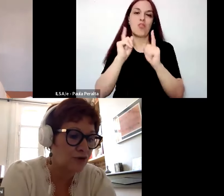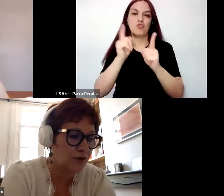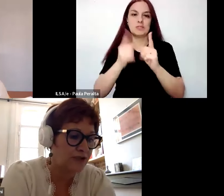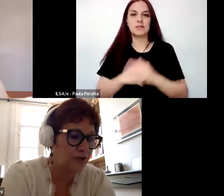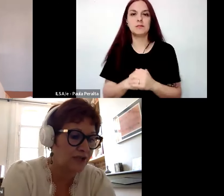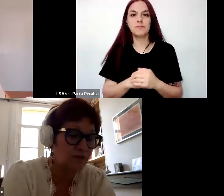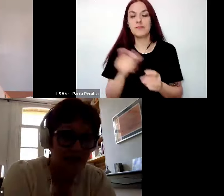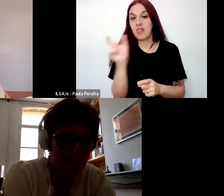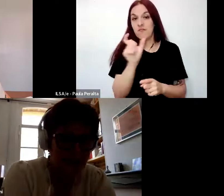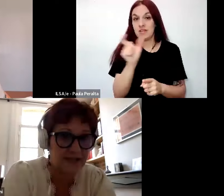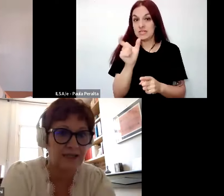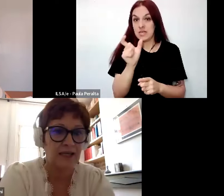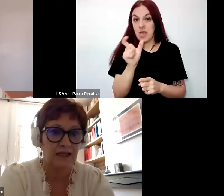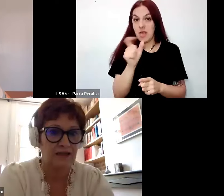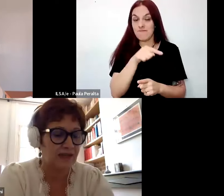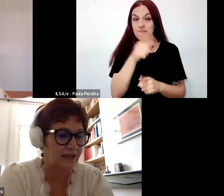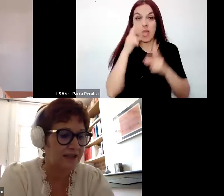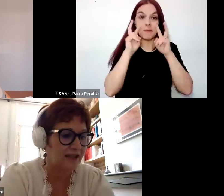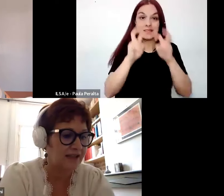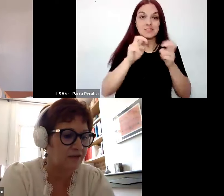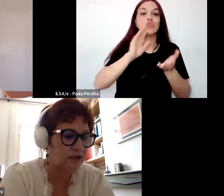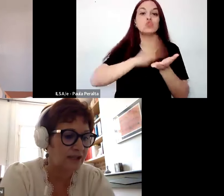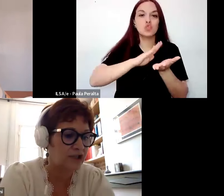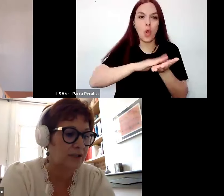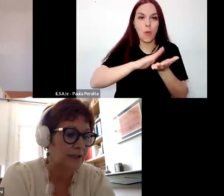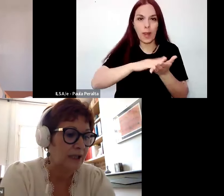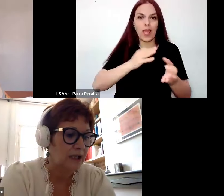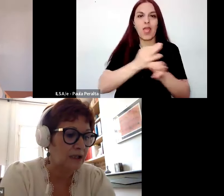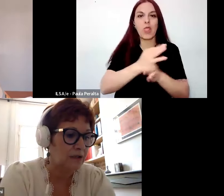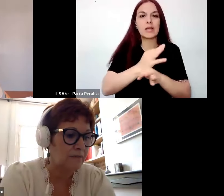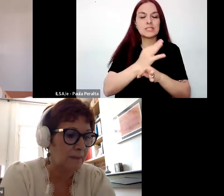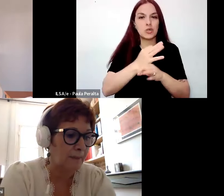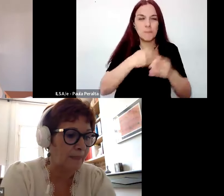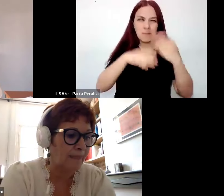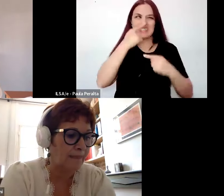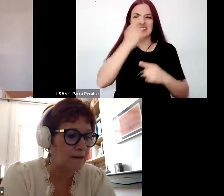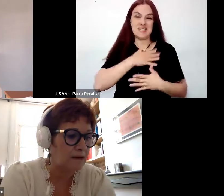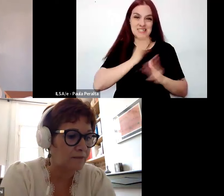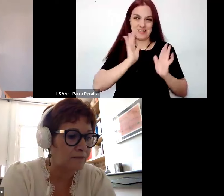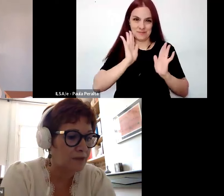diferencia de la investigación sobre la educación, que es la que más me interesa,